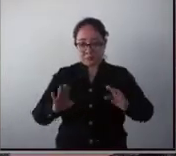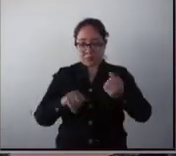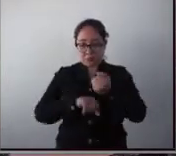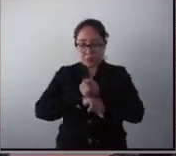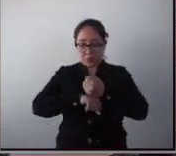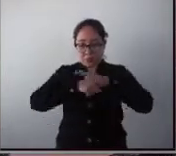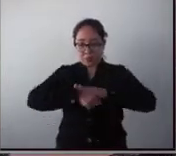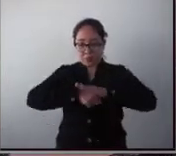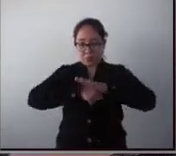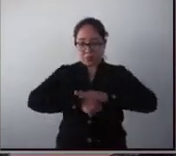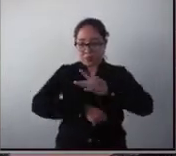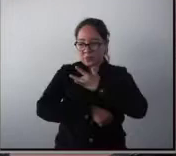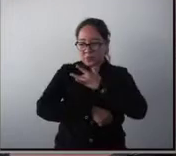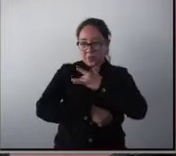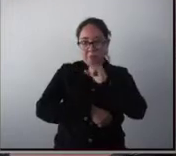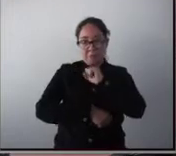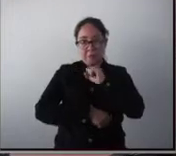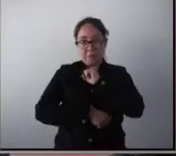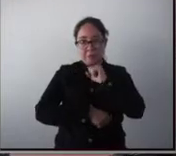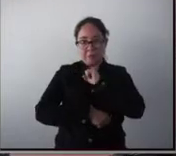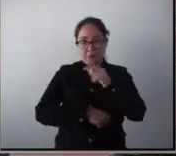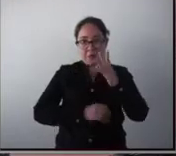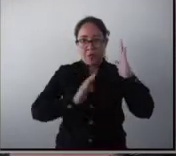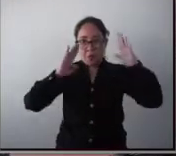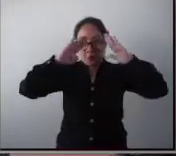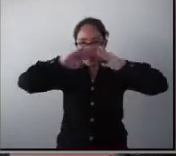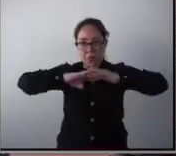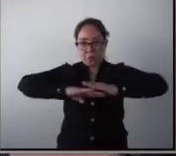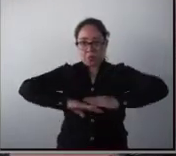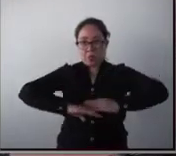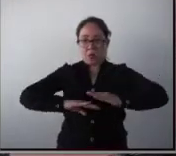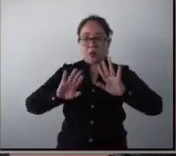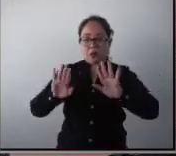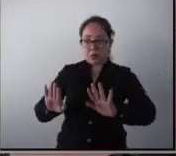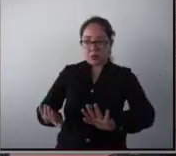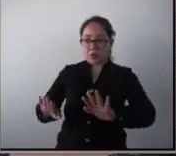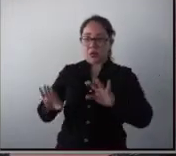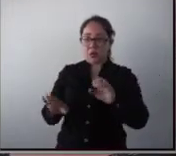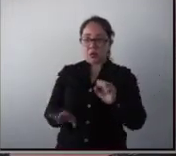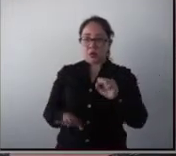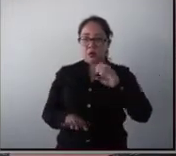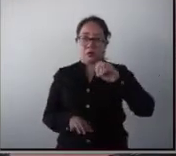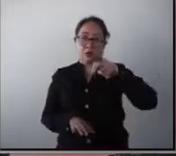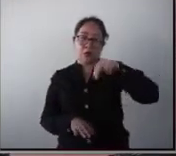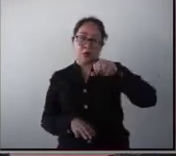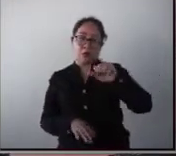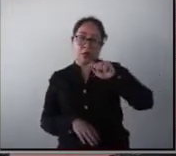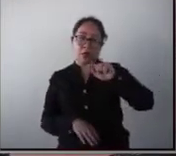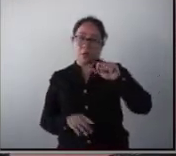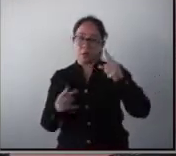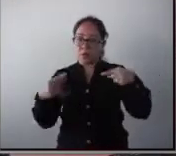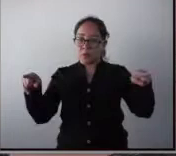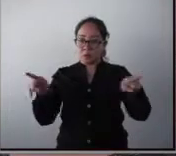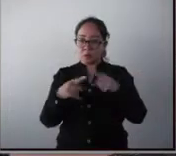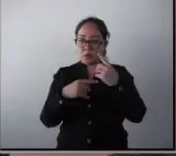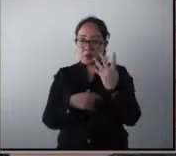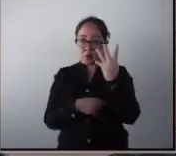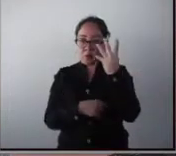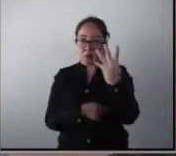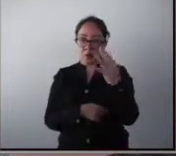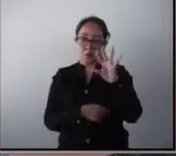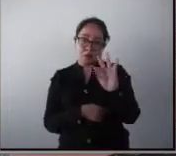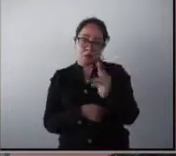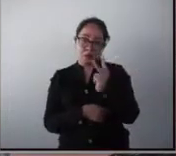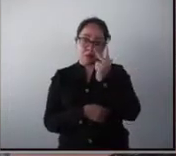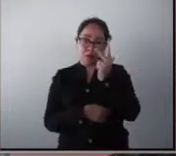hicimos estimulándolos con música. Con la sonata 448 de Mozart, que por alguna razón tiene un impacto para